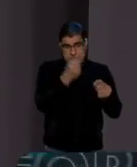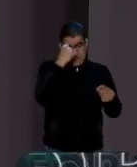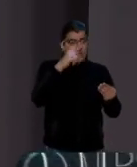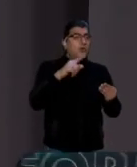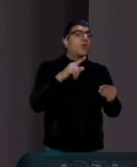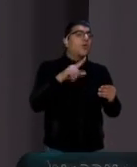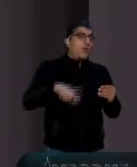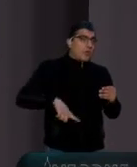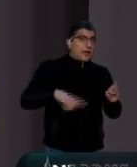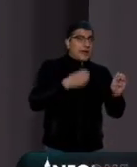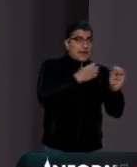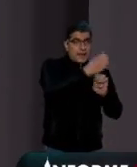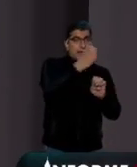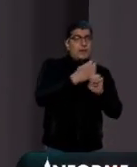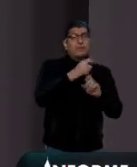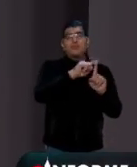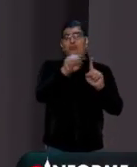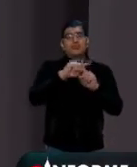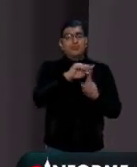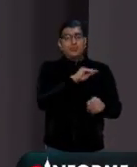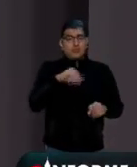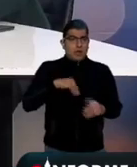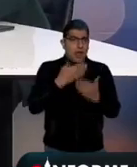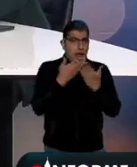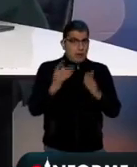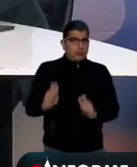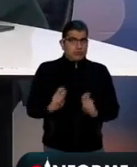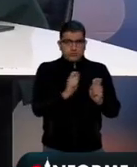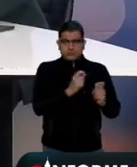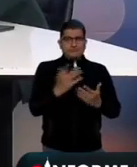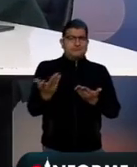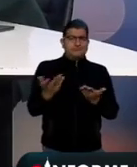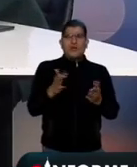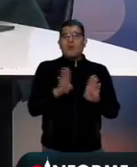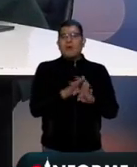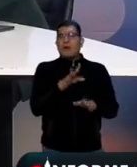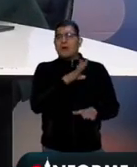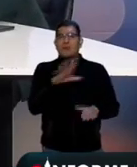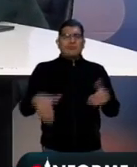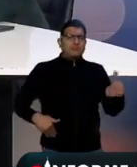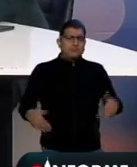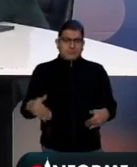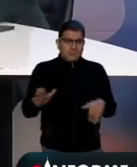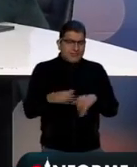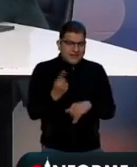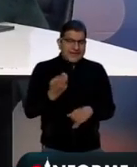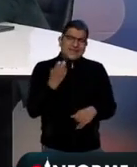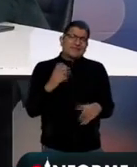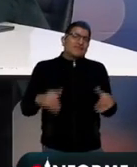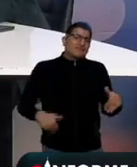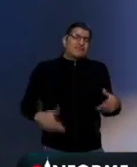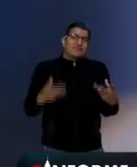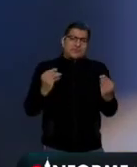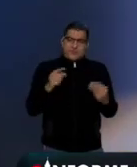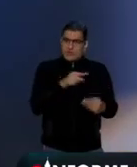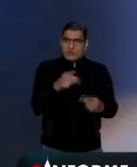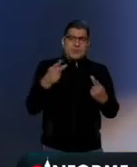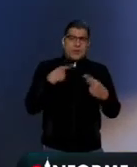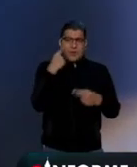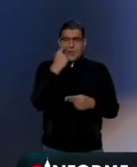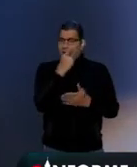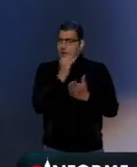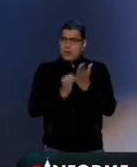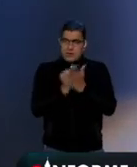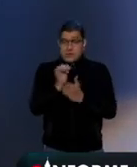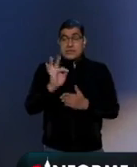y municipios, pero no, ahora resulta que eso también molesta, incómodo. Molesta muchísimo y aquí la audiencia decidirá si se